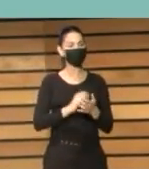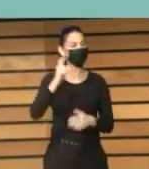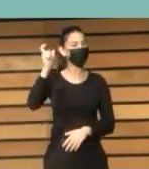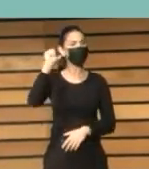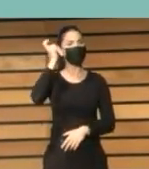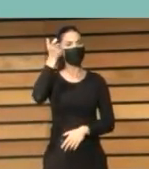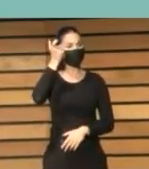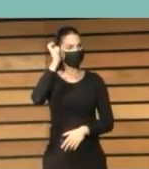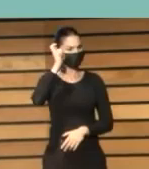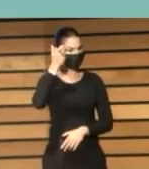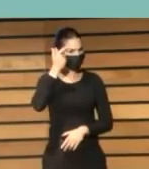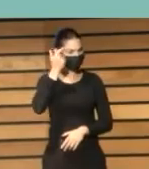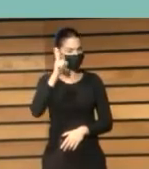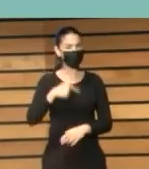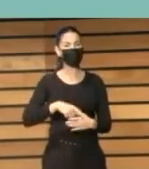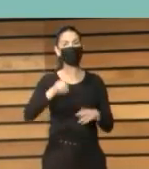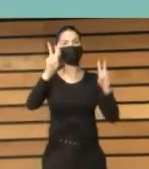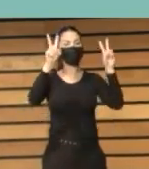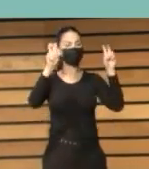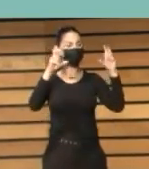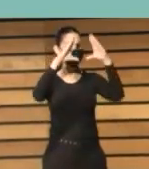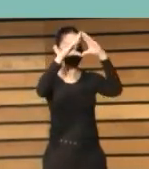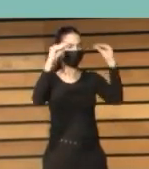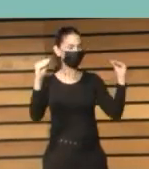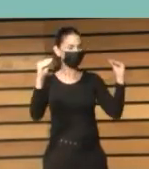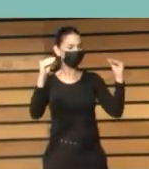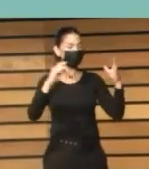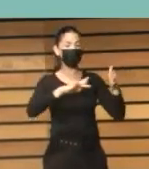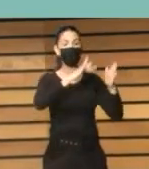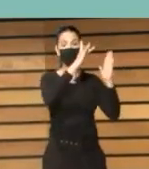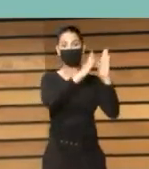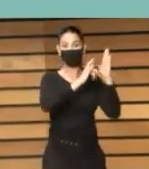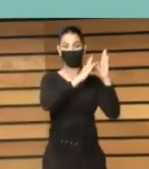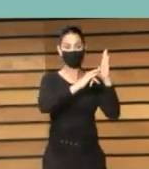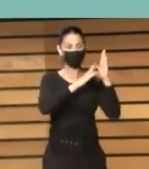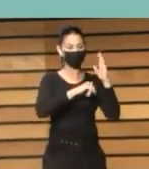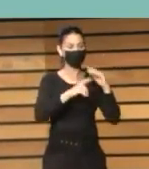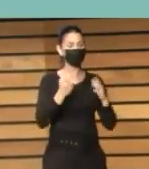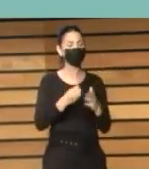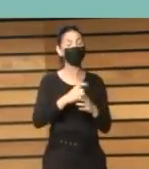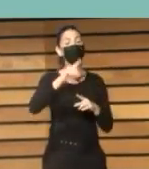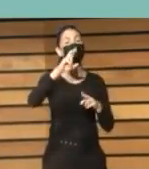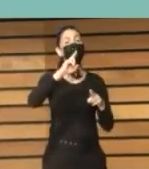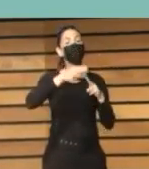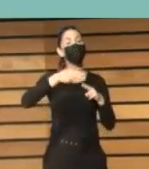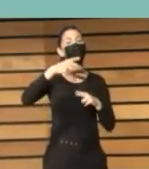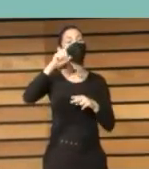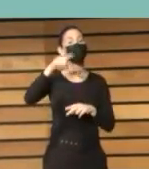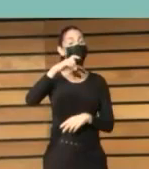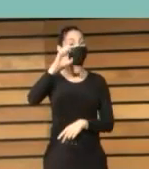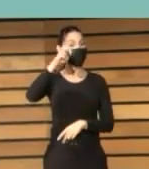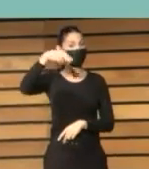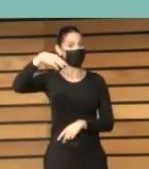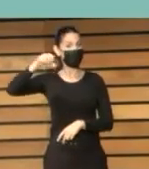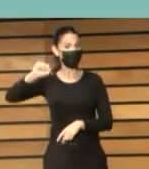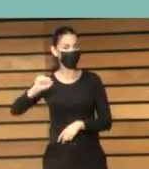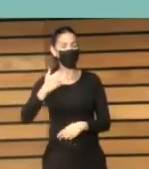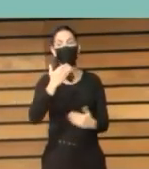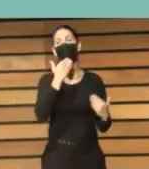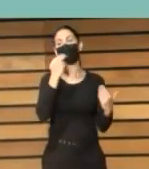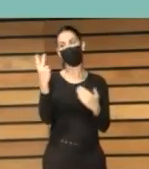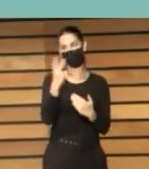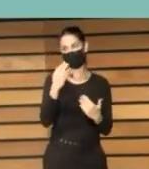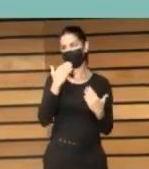de Filología Catalana de la Universitat de València, Gemma Yuc. Muchas gracias a ambos por estar aquí con